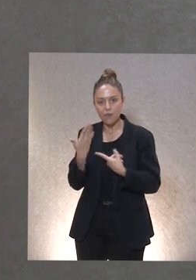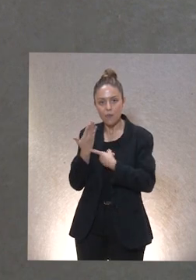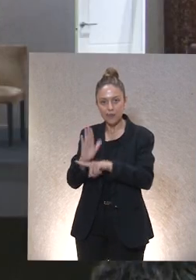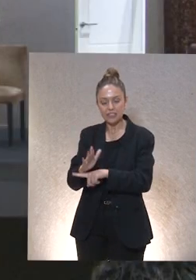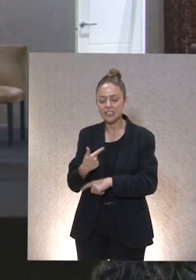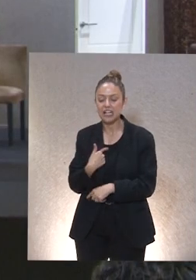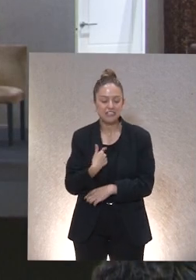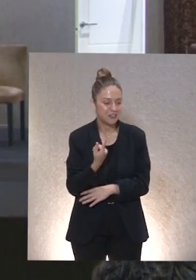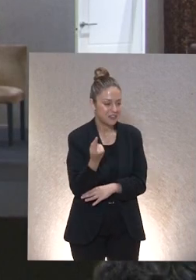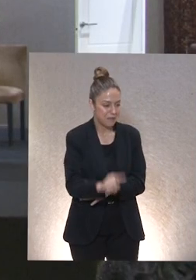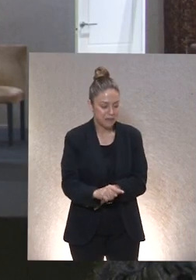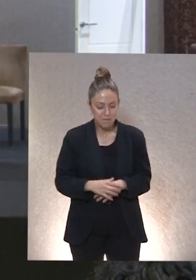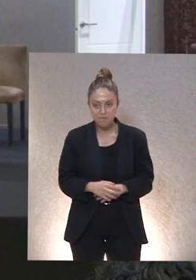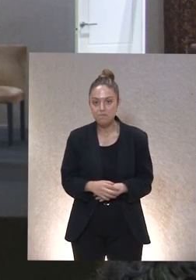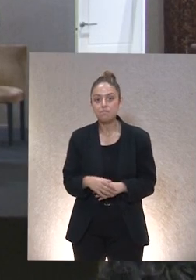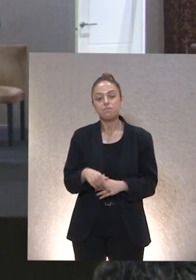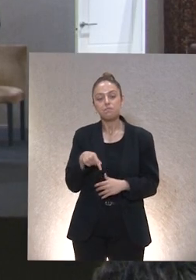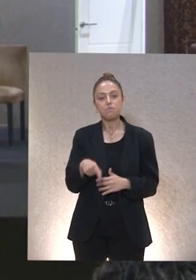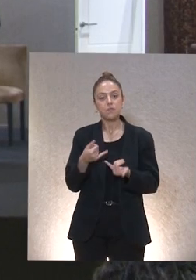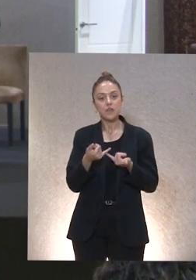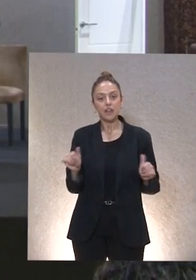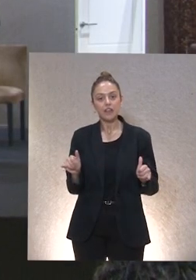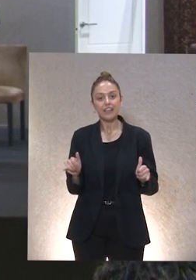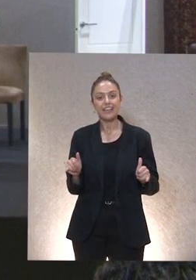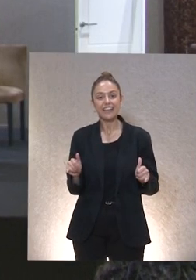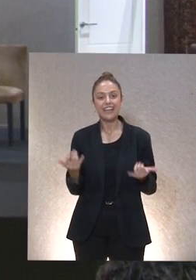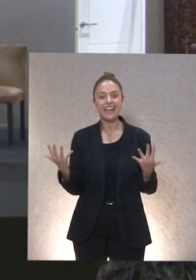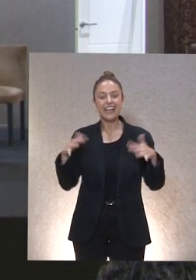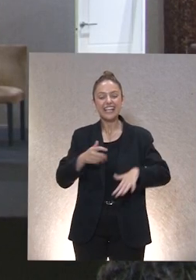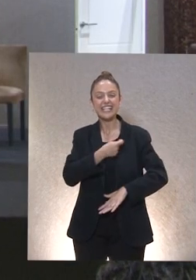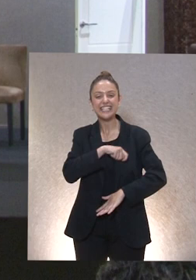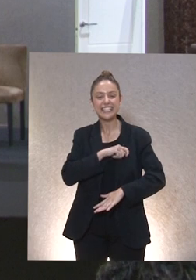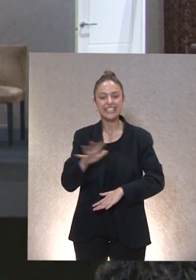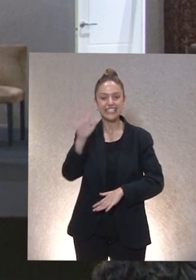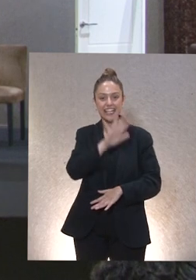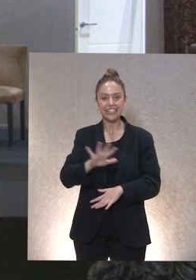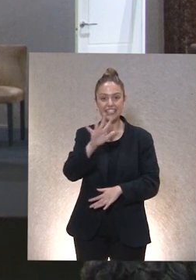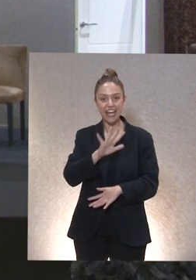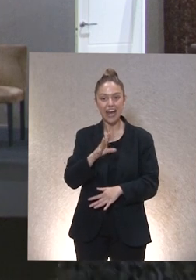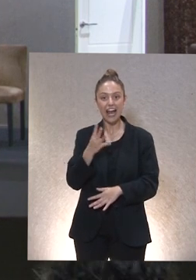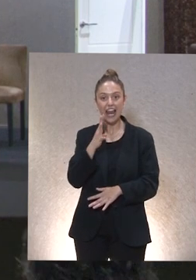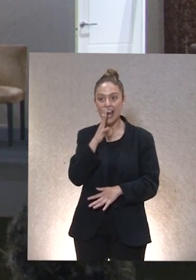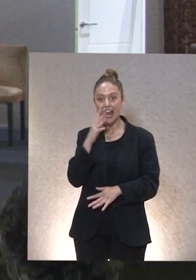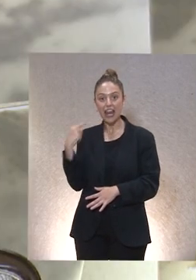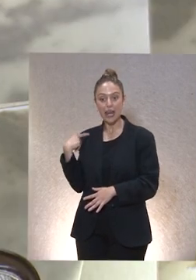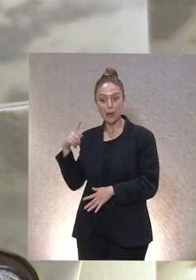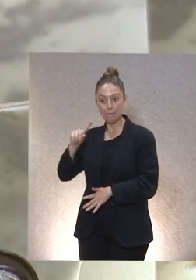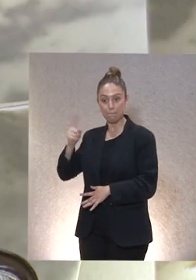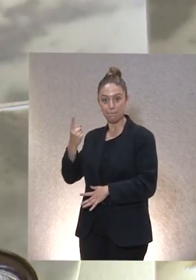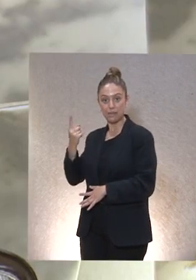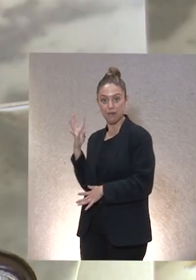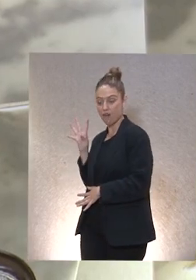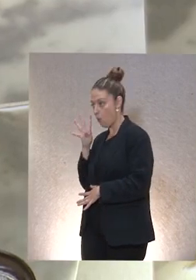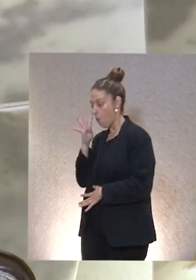aseguro. Celebramos este encuentro estatal sobre ética cuatro años después de haber realizado el primero. Desde